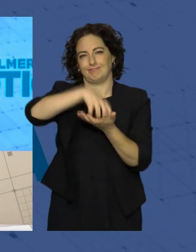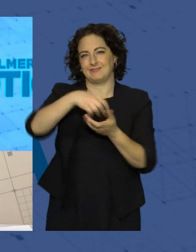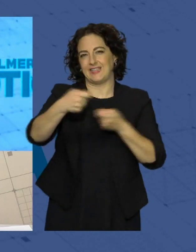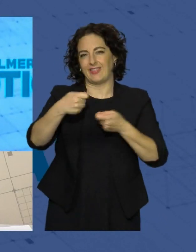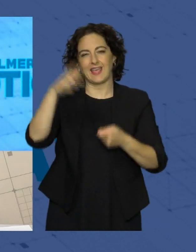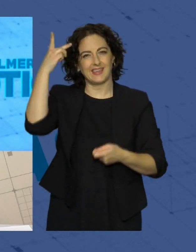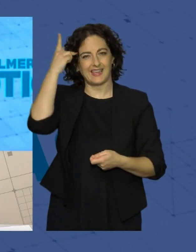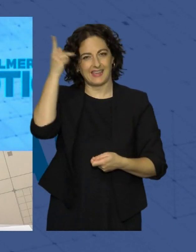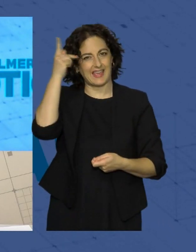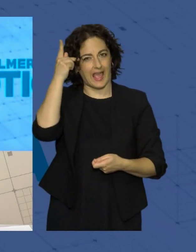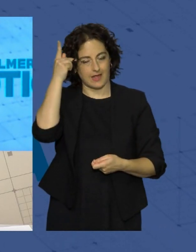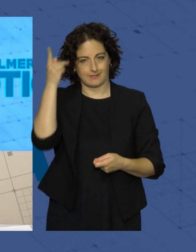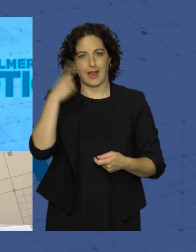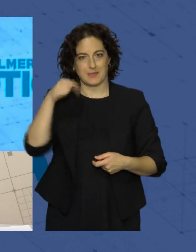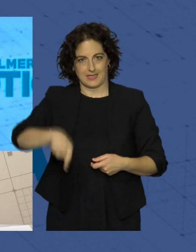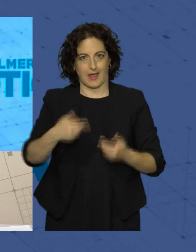Ikea de Almería.